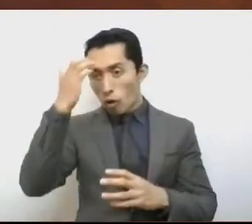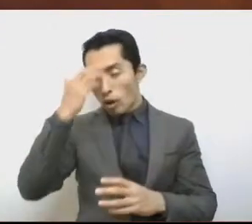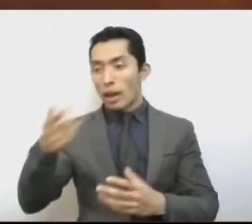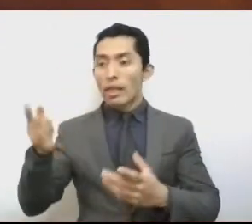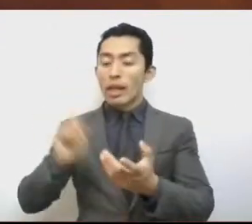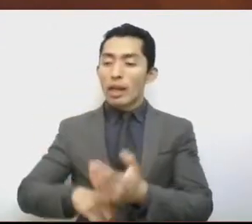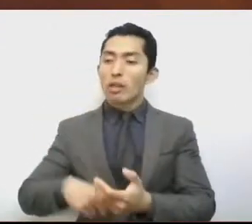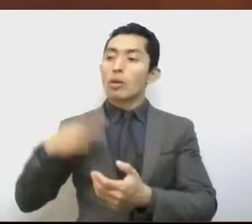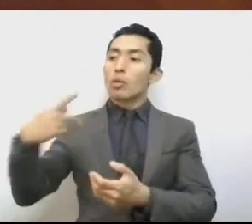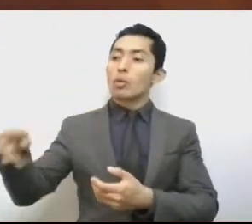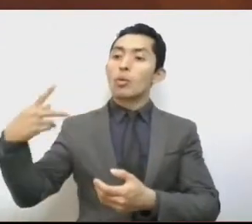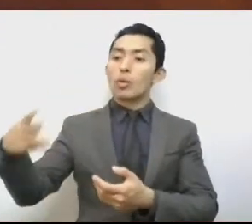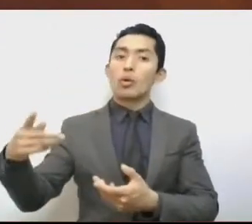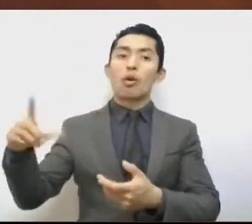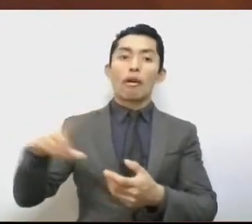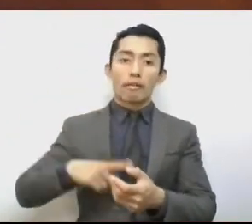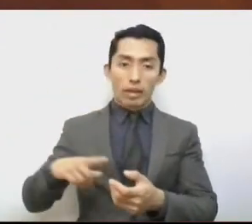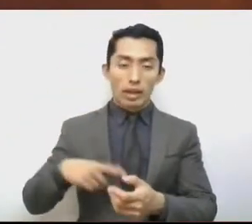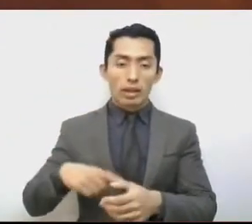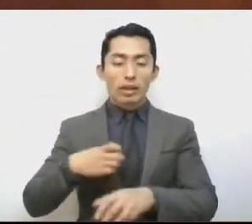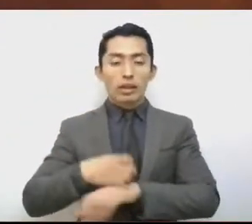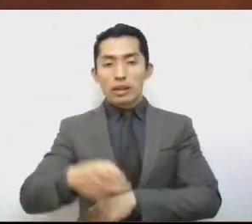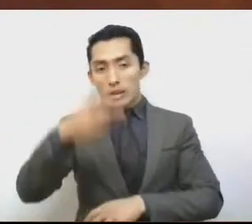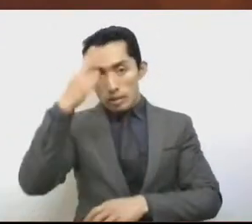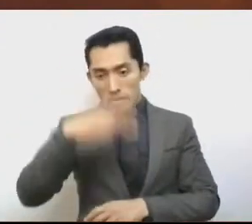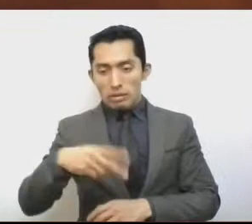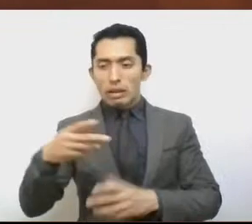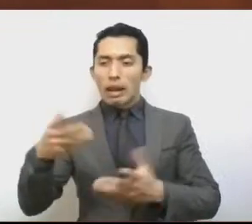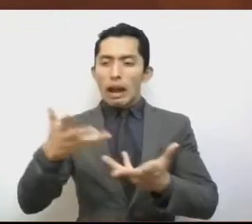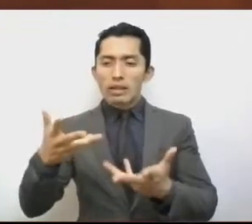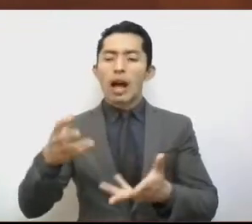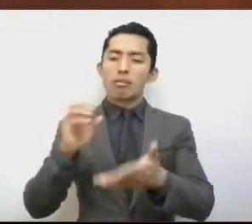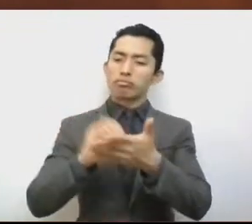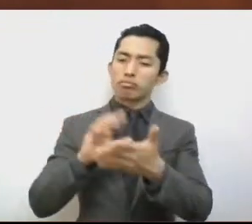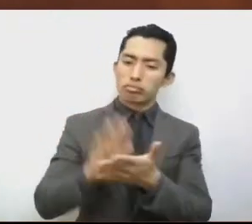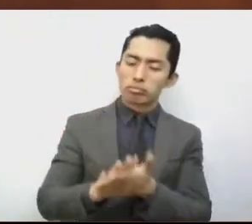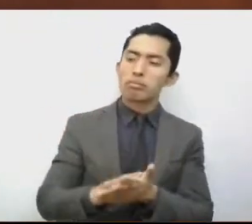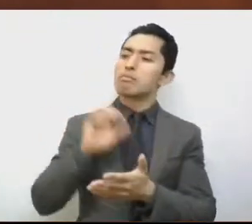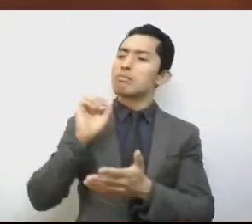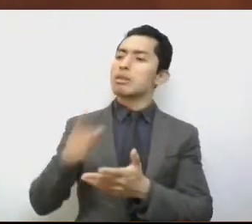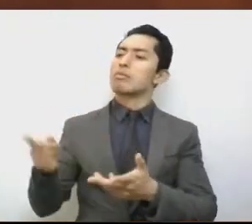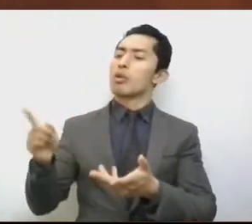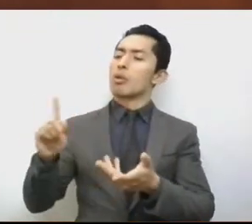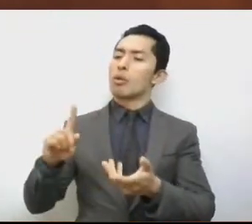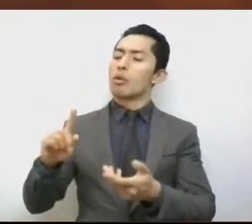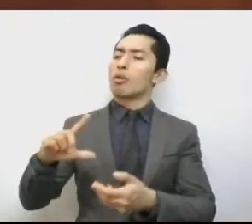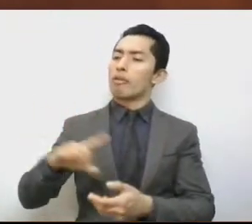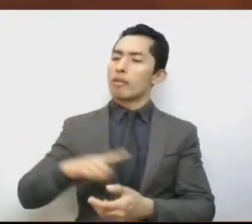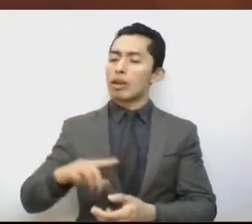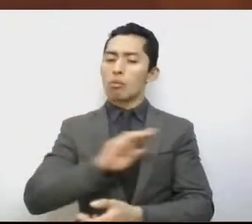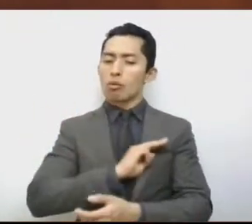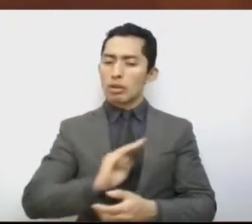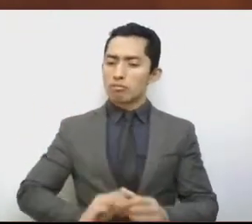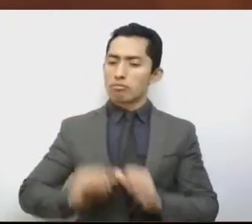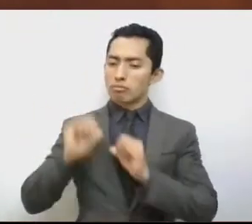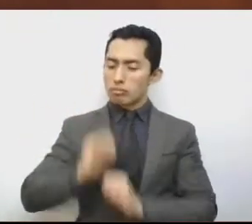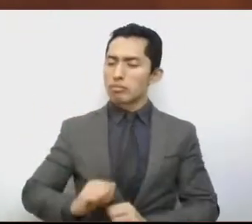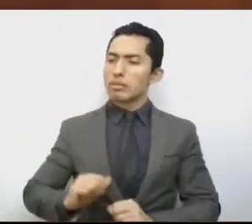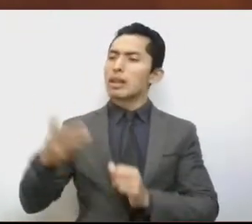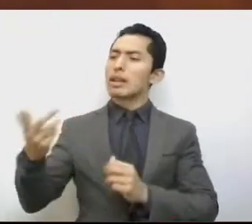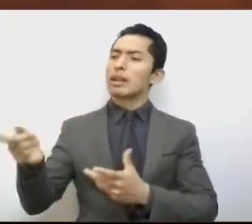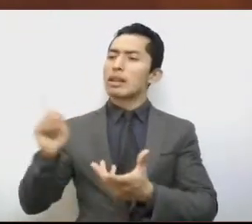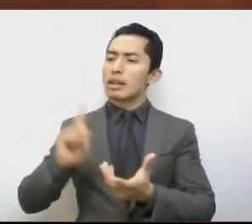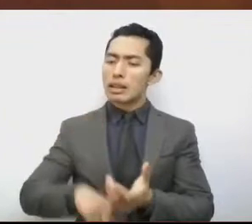el gobierno del Estado, qué ha hecho el gobierno municipal, y qué ha hecho el gobierno